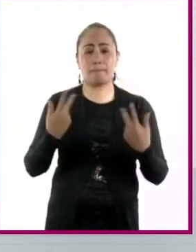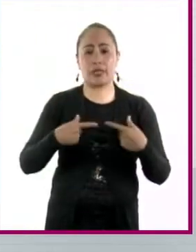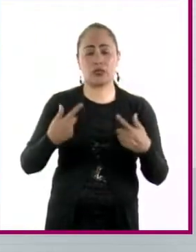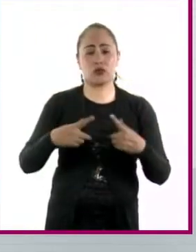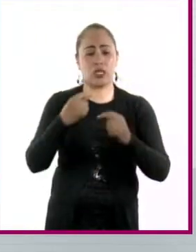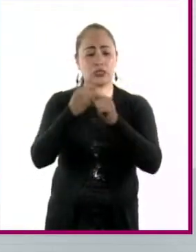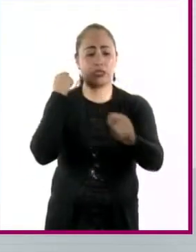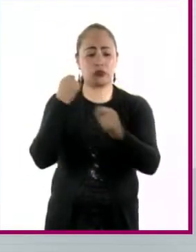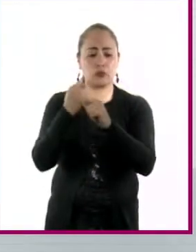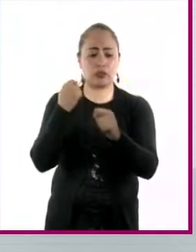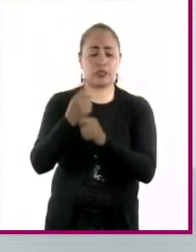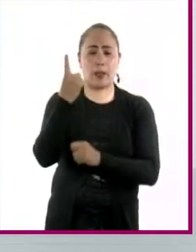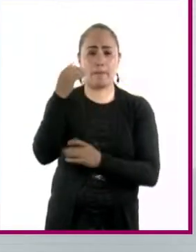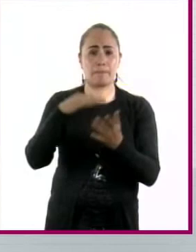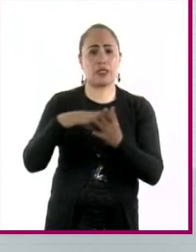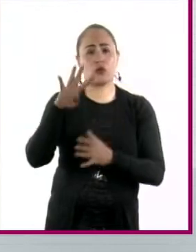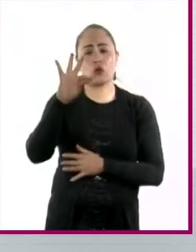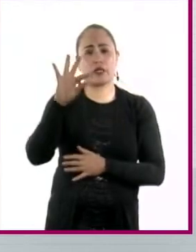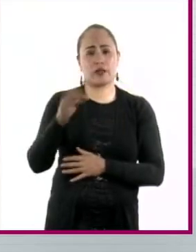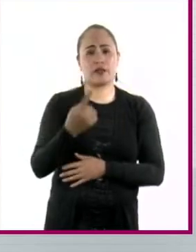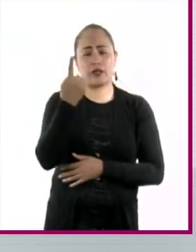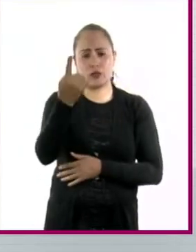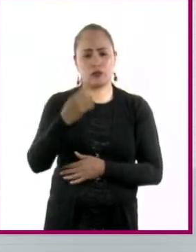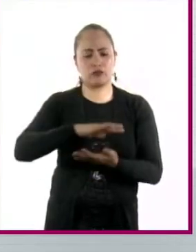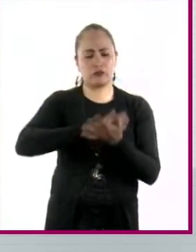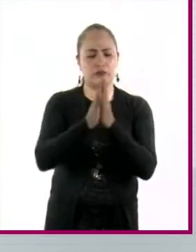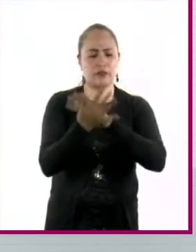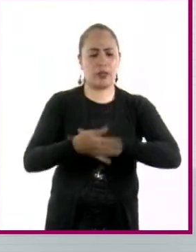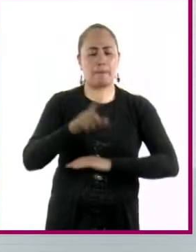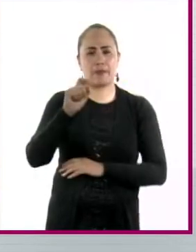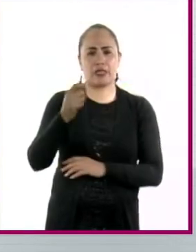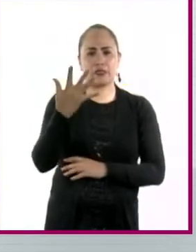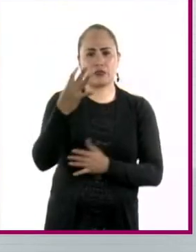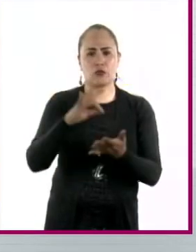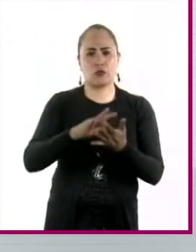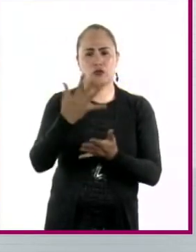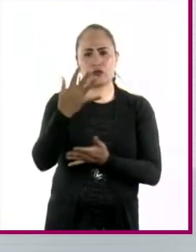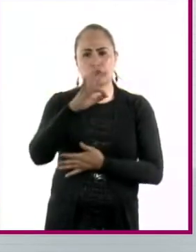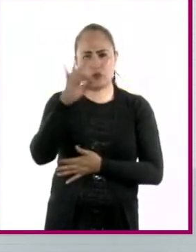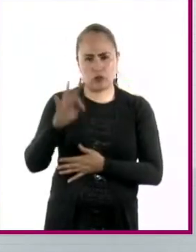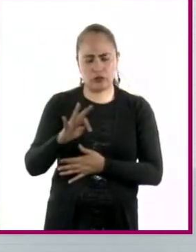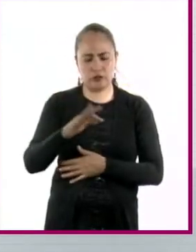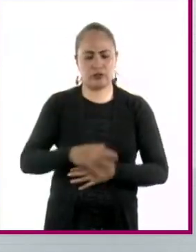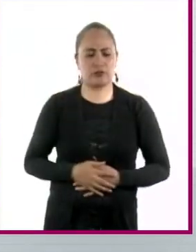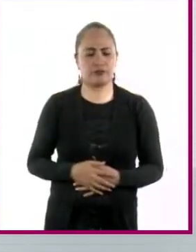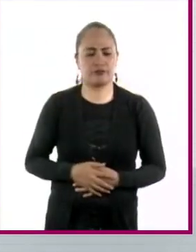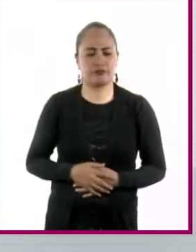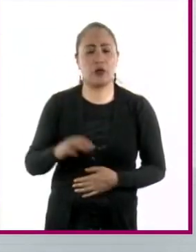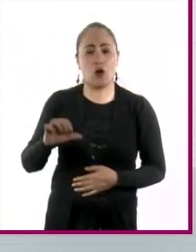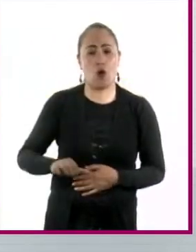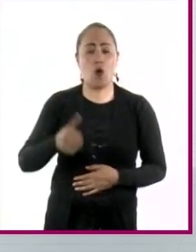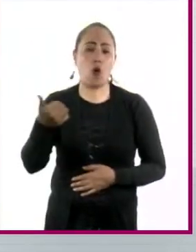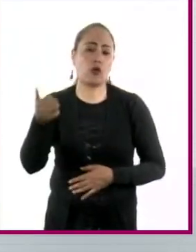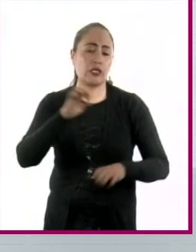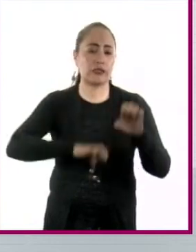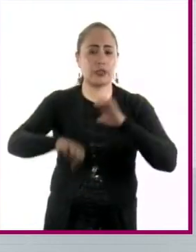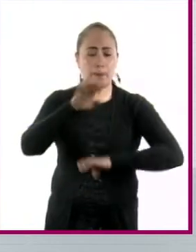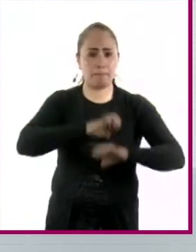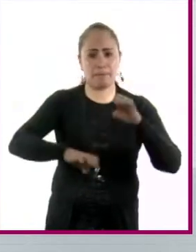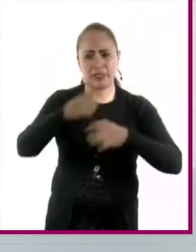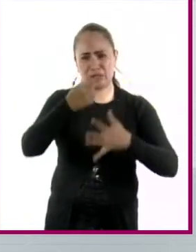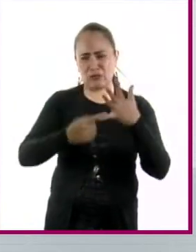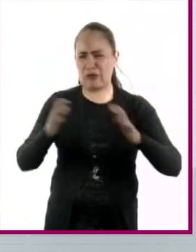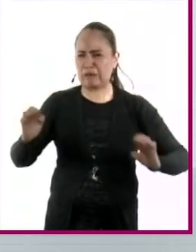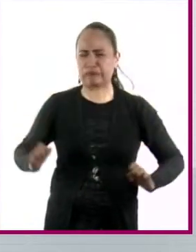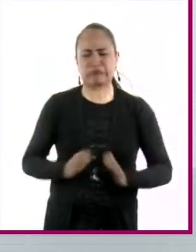responsables en 1.041 sitios, equivalente al 25.5% del total, mientras que otros tipos de industrias provocaron